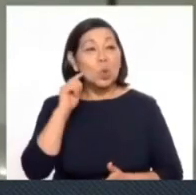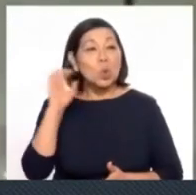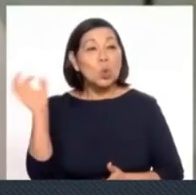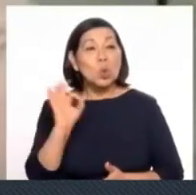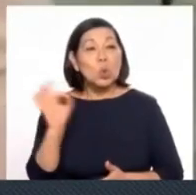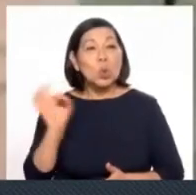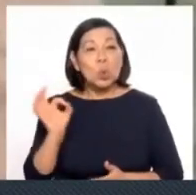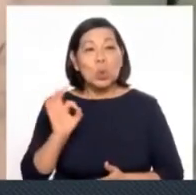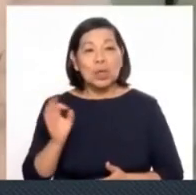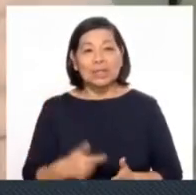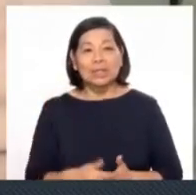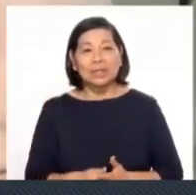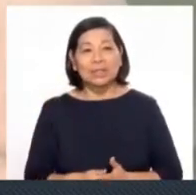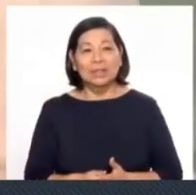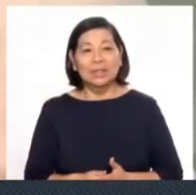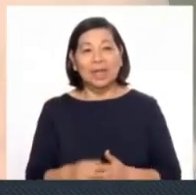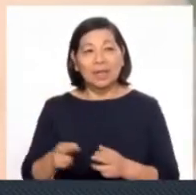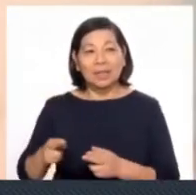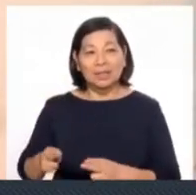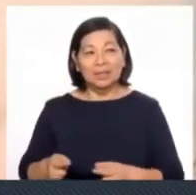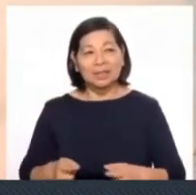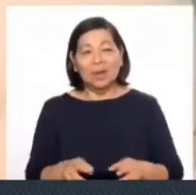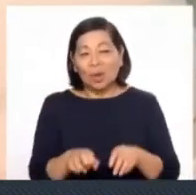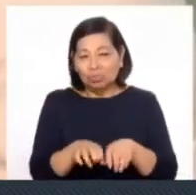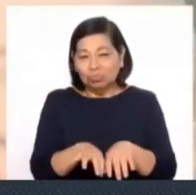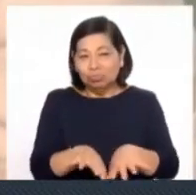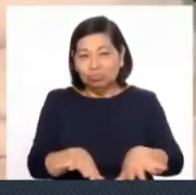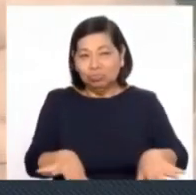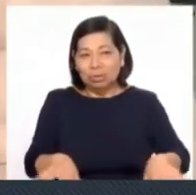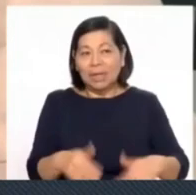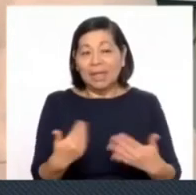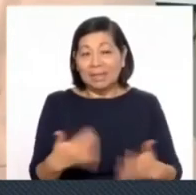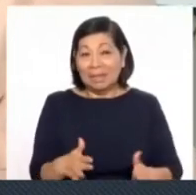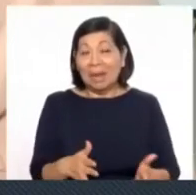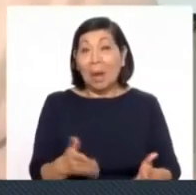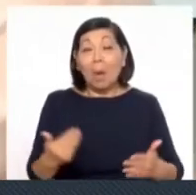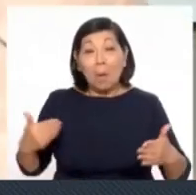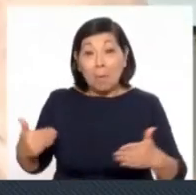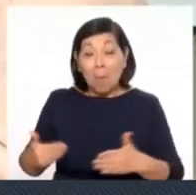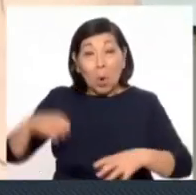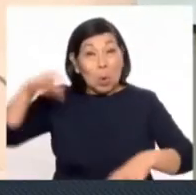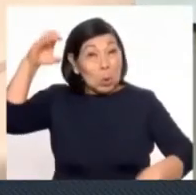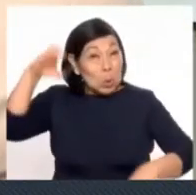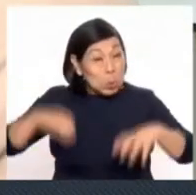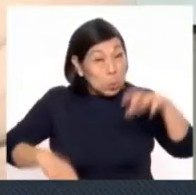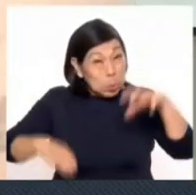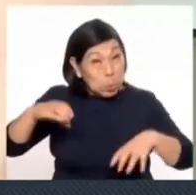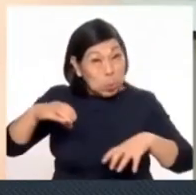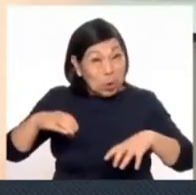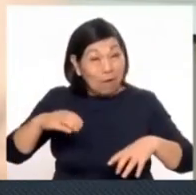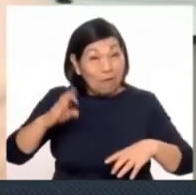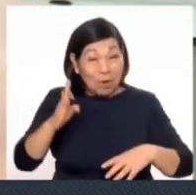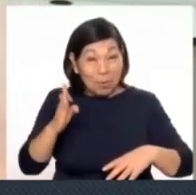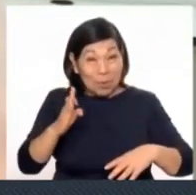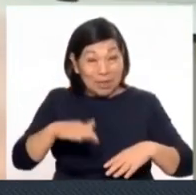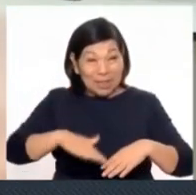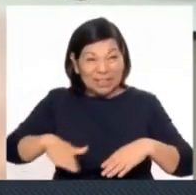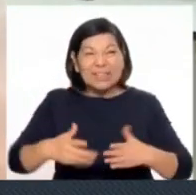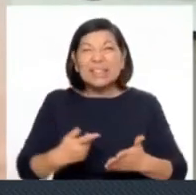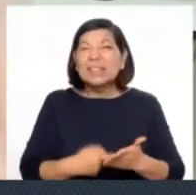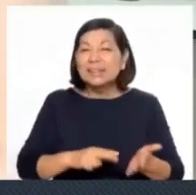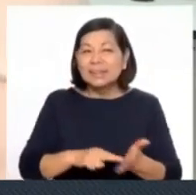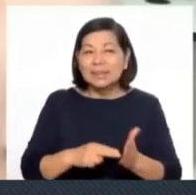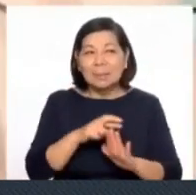antidesbordamiento de ríos, sobre todo en estos momentos que ya se avecinan las lluvias a causa del fenómeno del niño. Coméntanos en qué